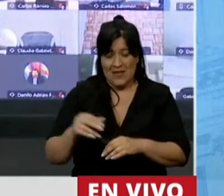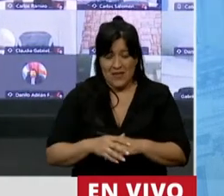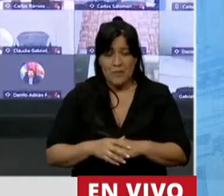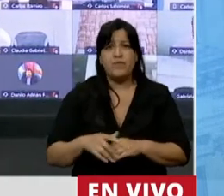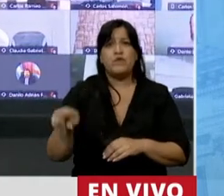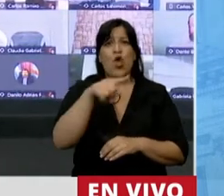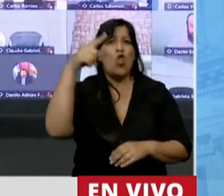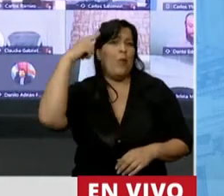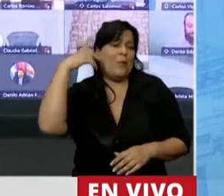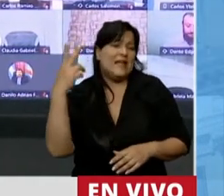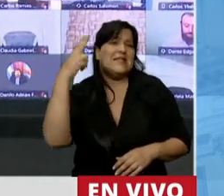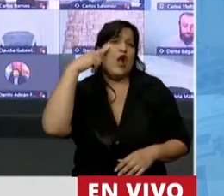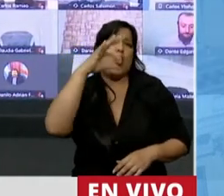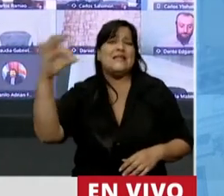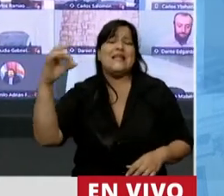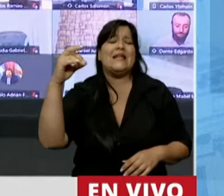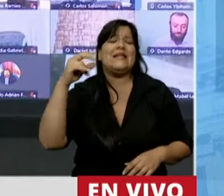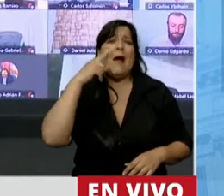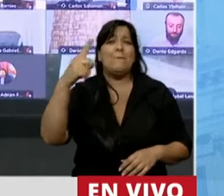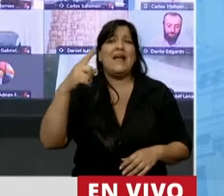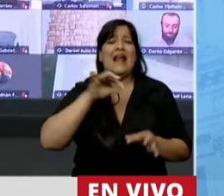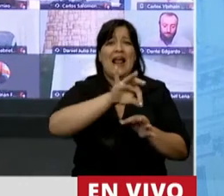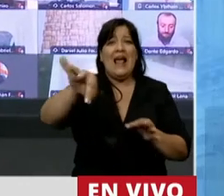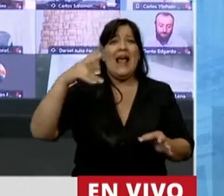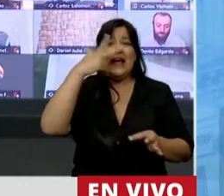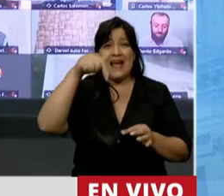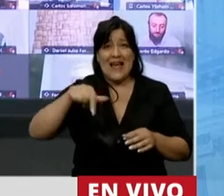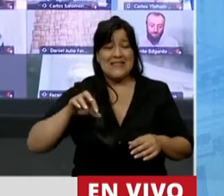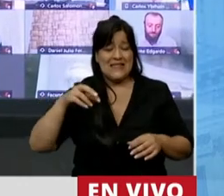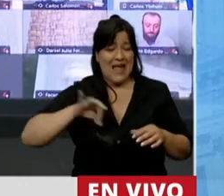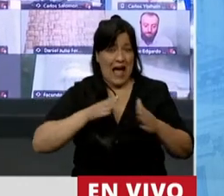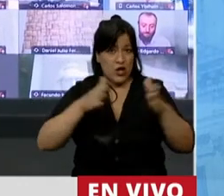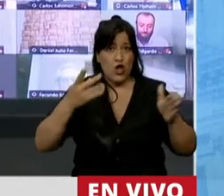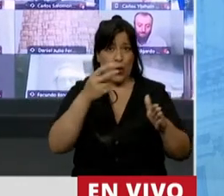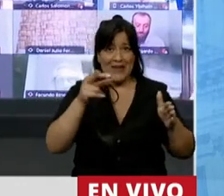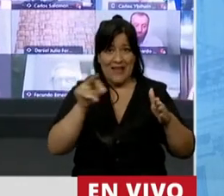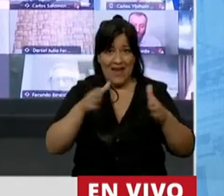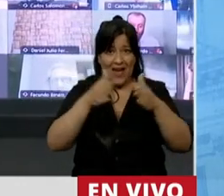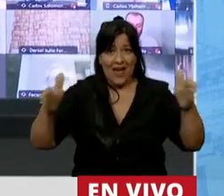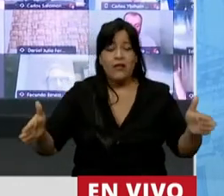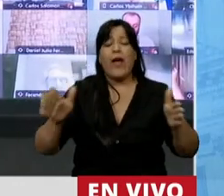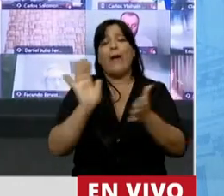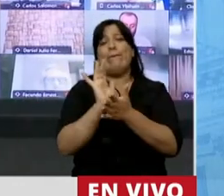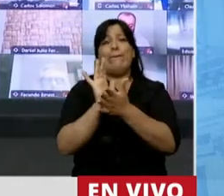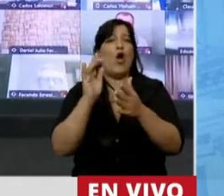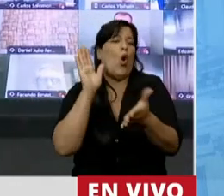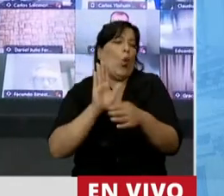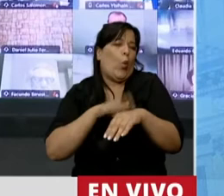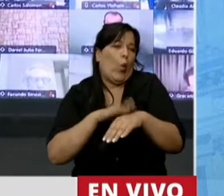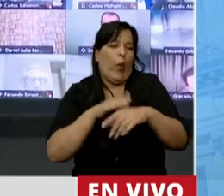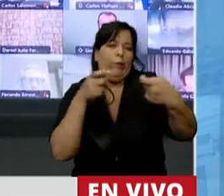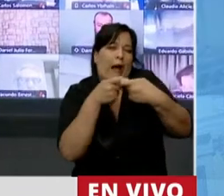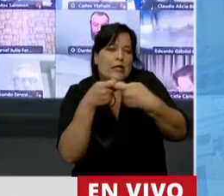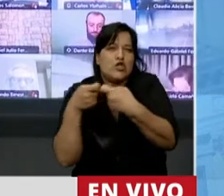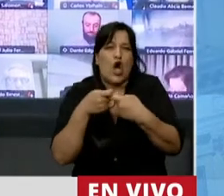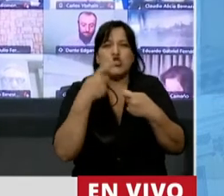Pensar que 900 mil hectáreas que se quemaron durante este año son el resultado de un complot de